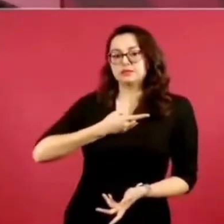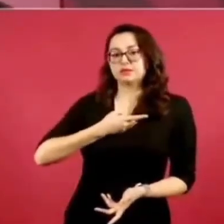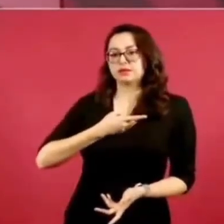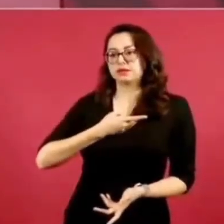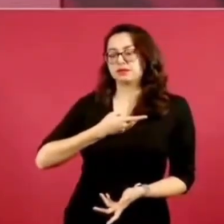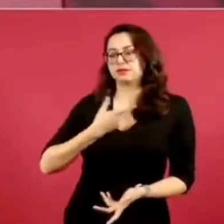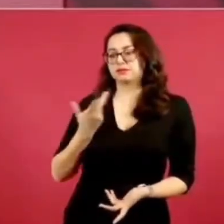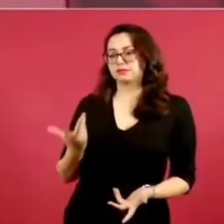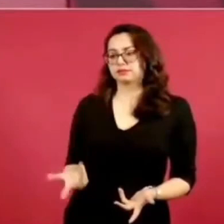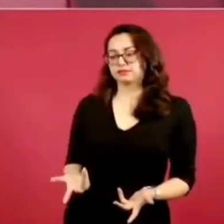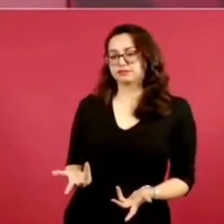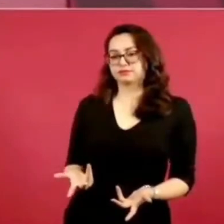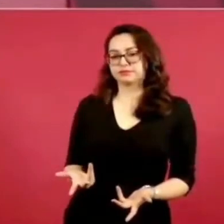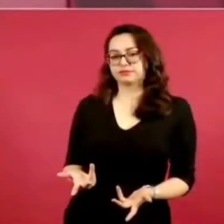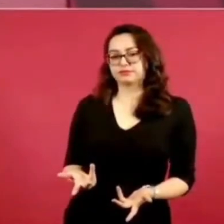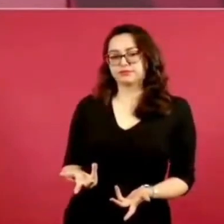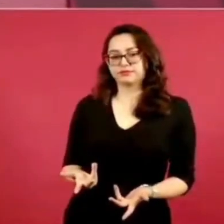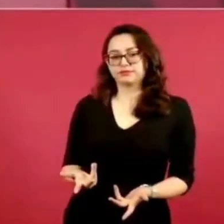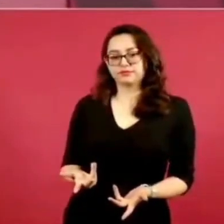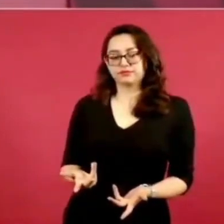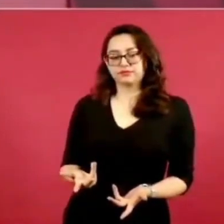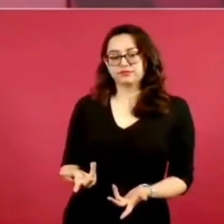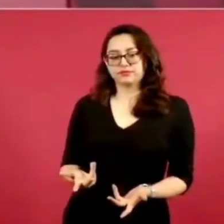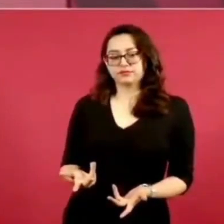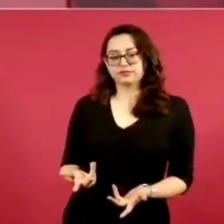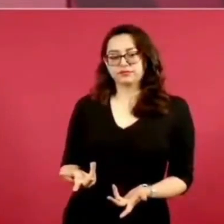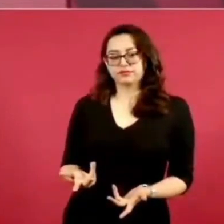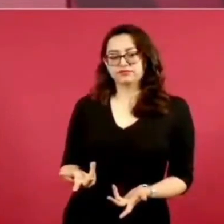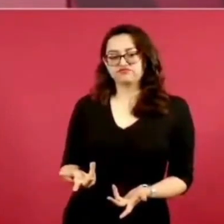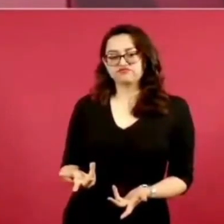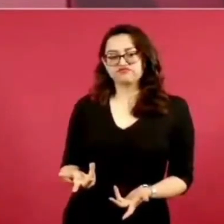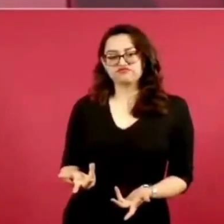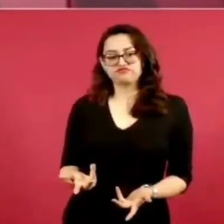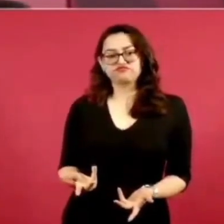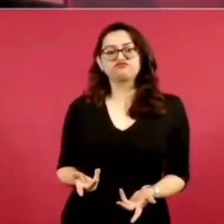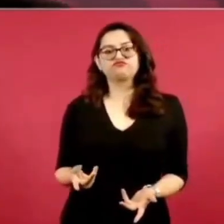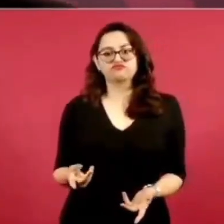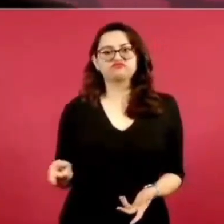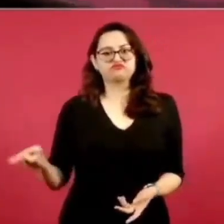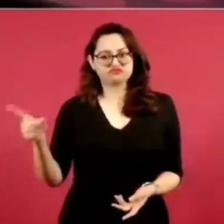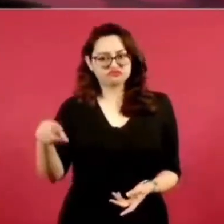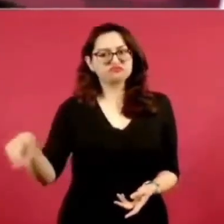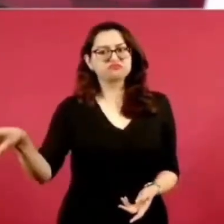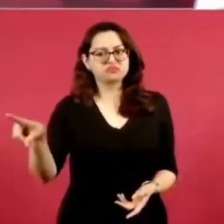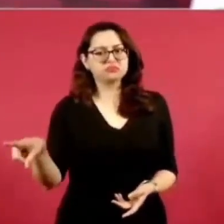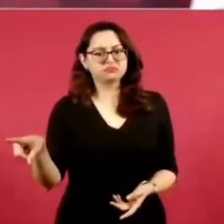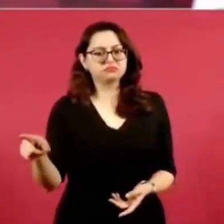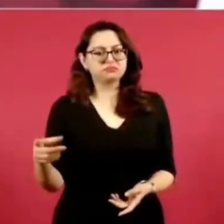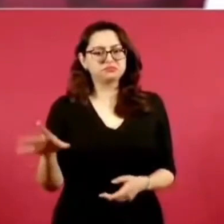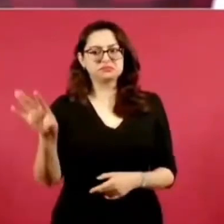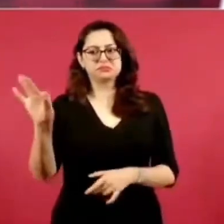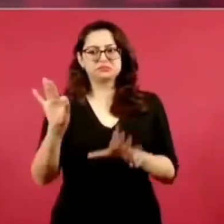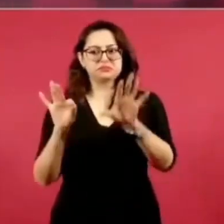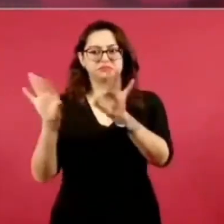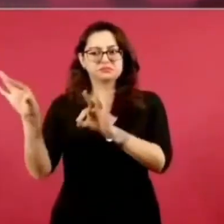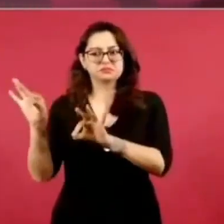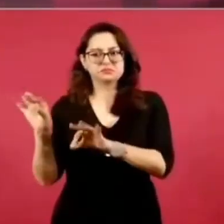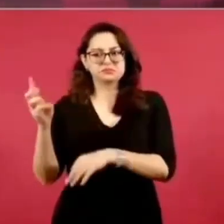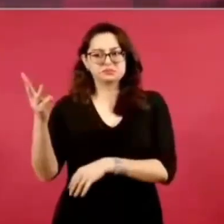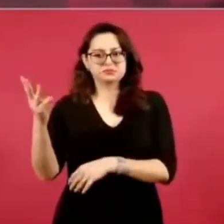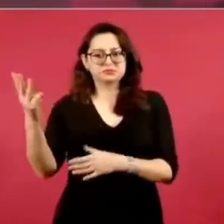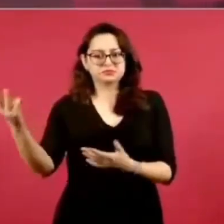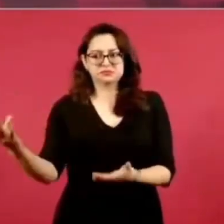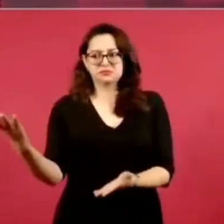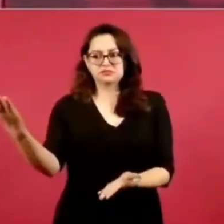magistrados y me enviaban la terna y